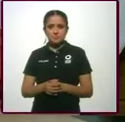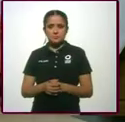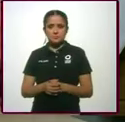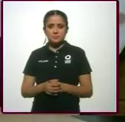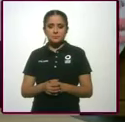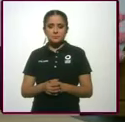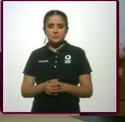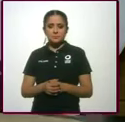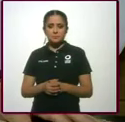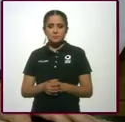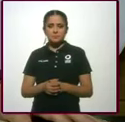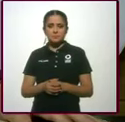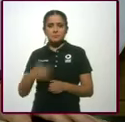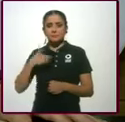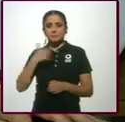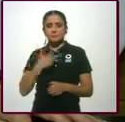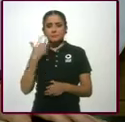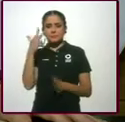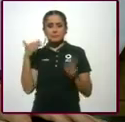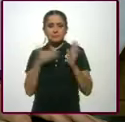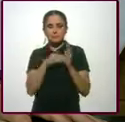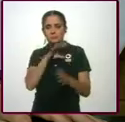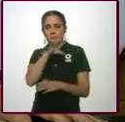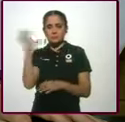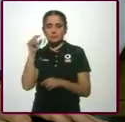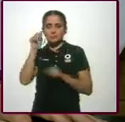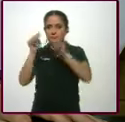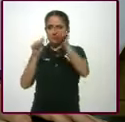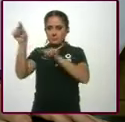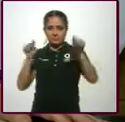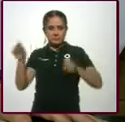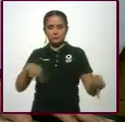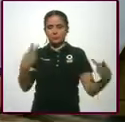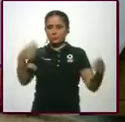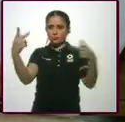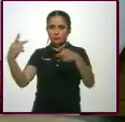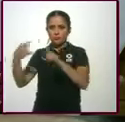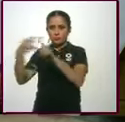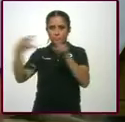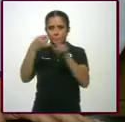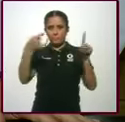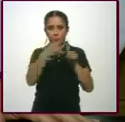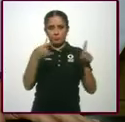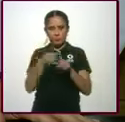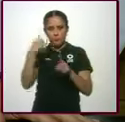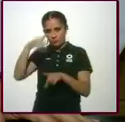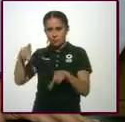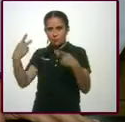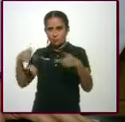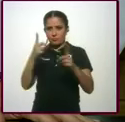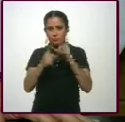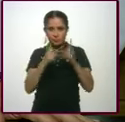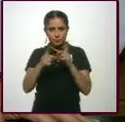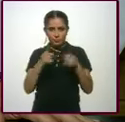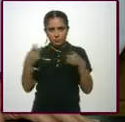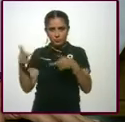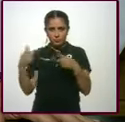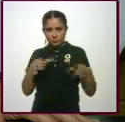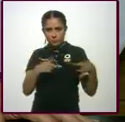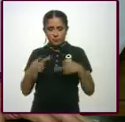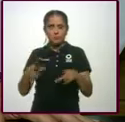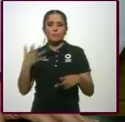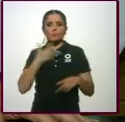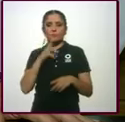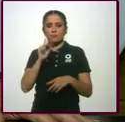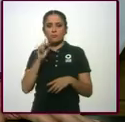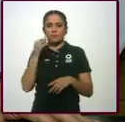8,500 puntos de venta en pronósticos deportivos en todo el país. Está distribuido en todo el país. Tenemos